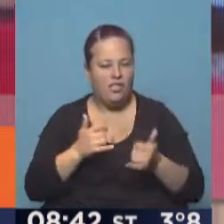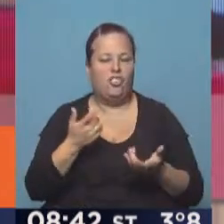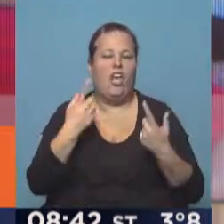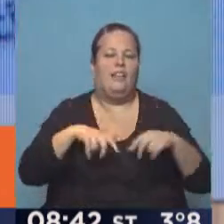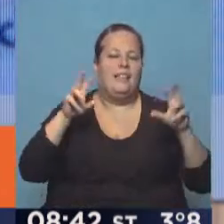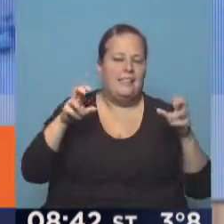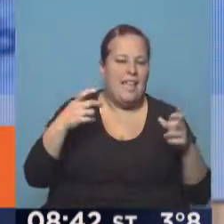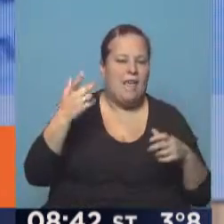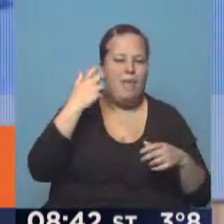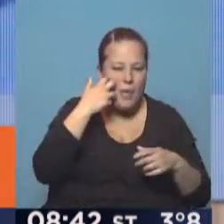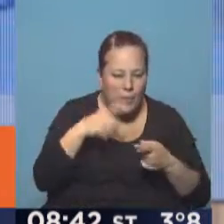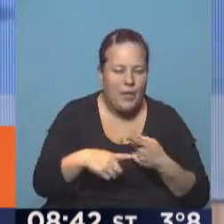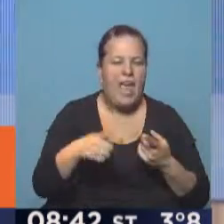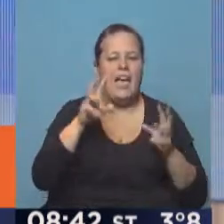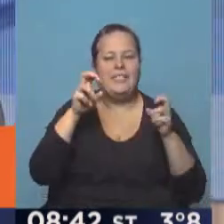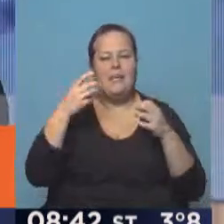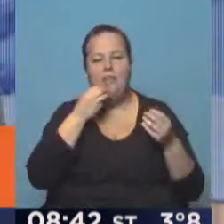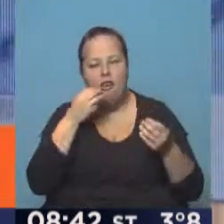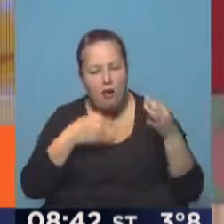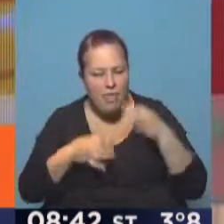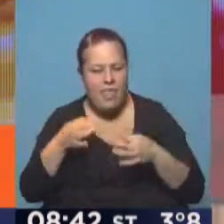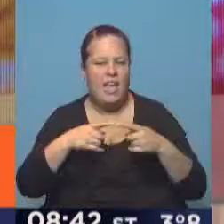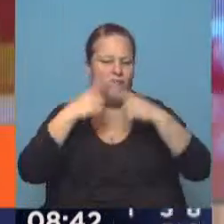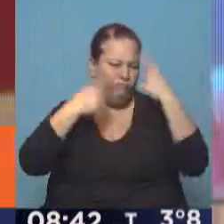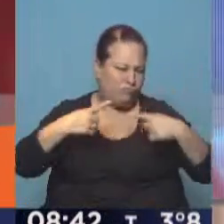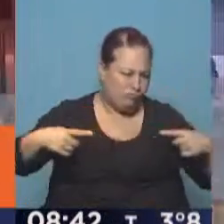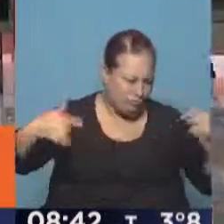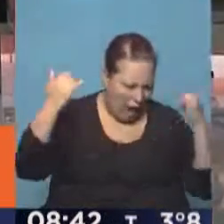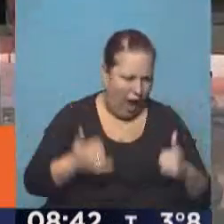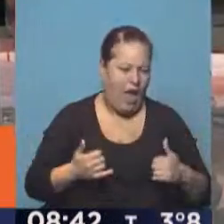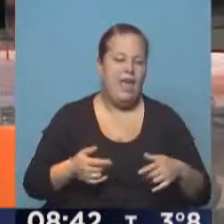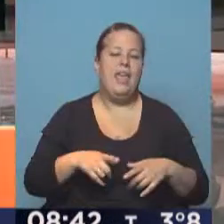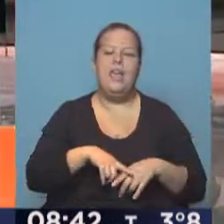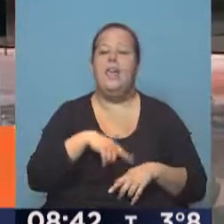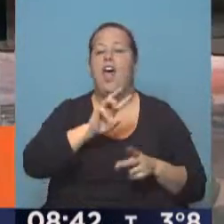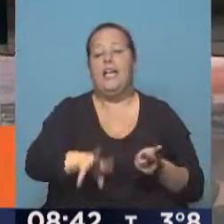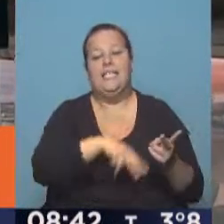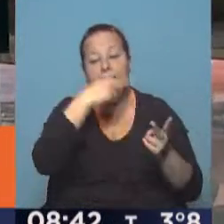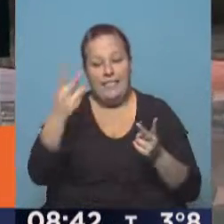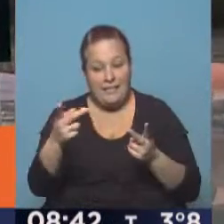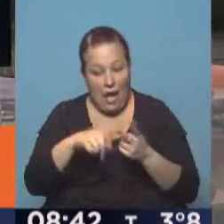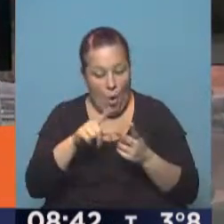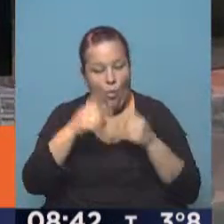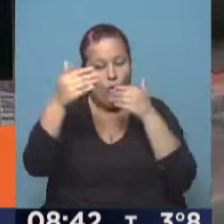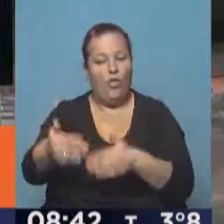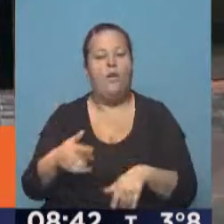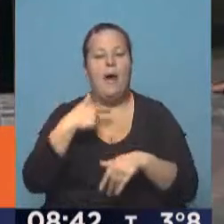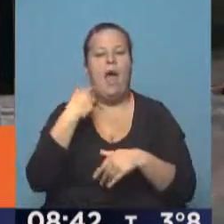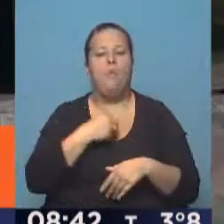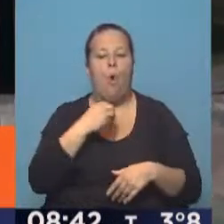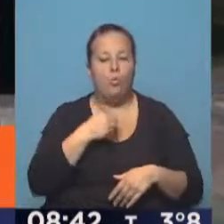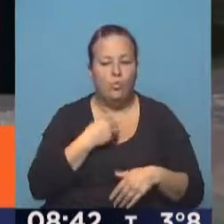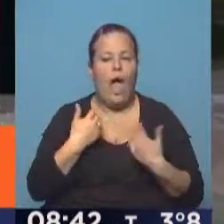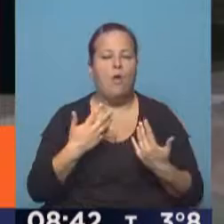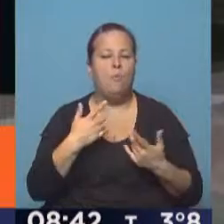contenidos gerontológicos, a contenidos nutricionales y un montón de novedades más. En un segundo fase viene la etapa de voluntarios, donde